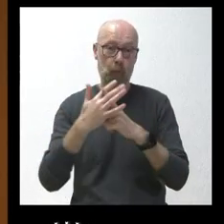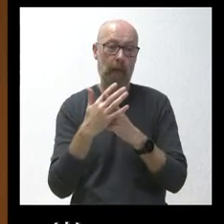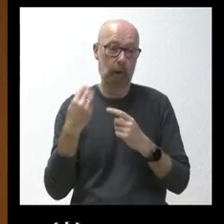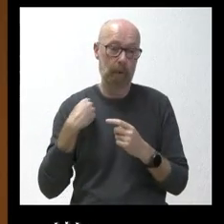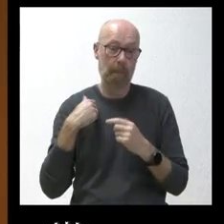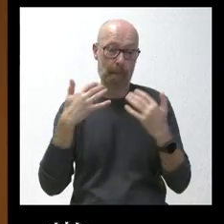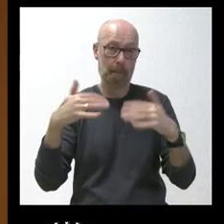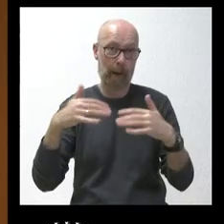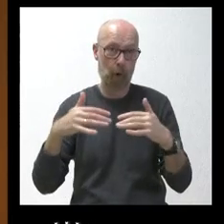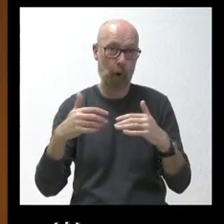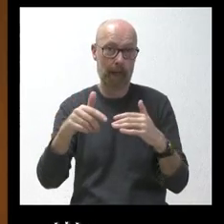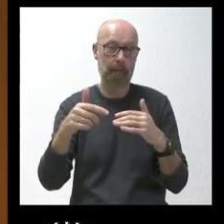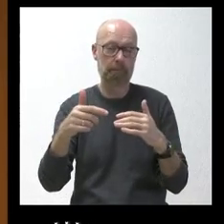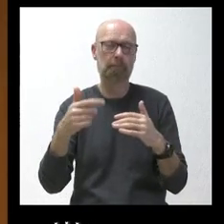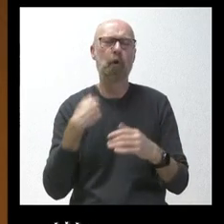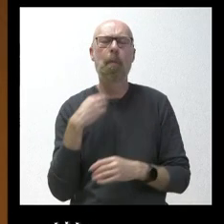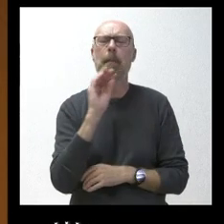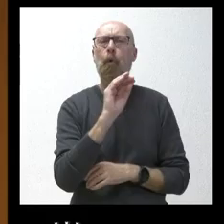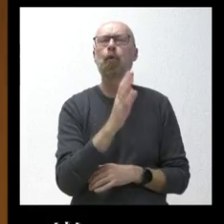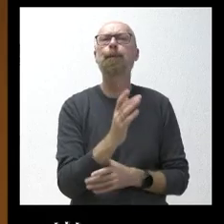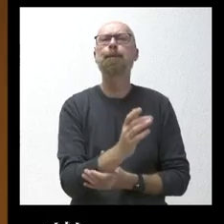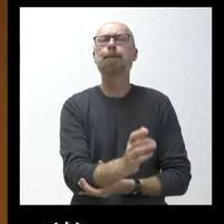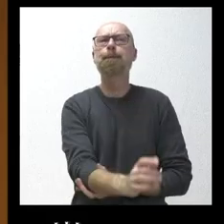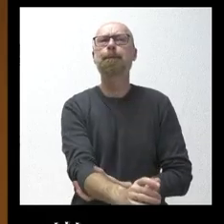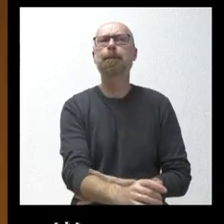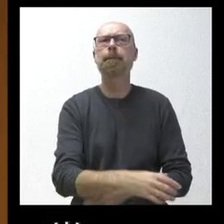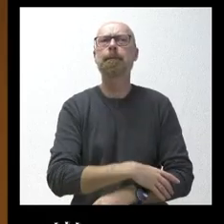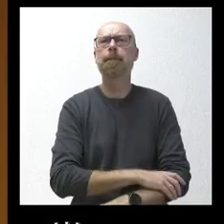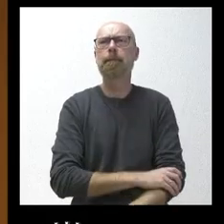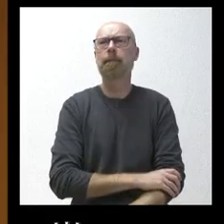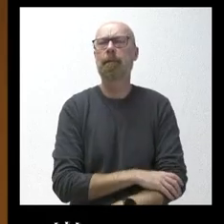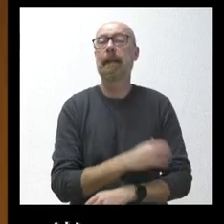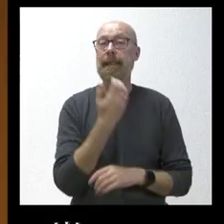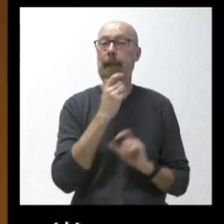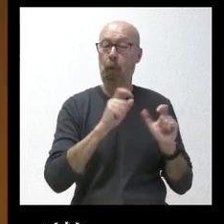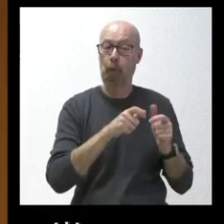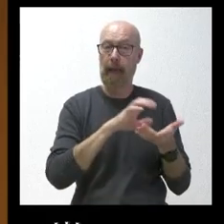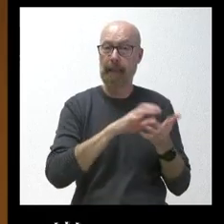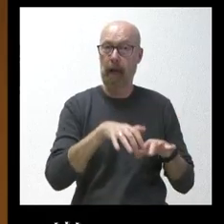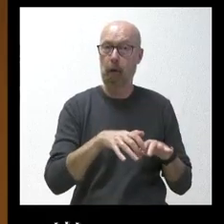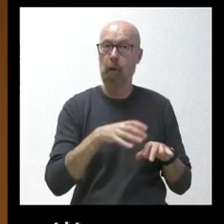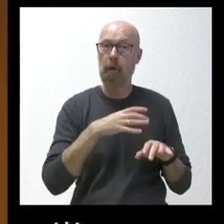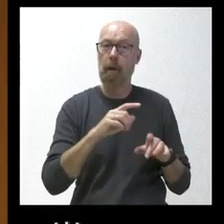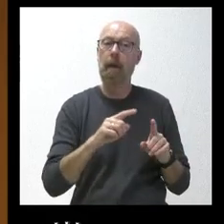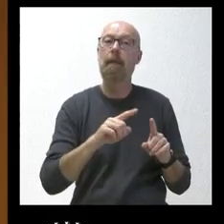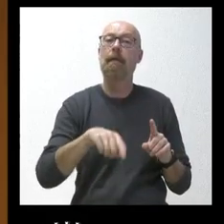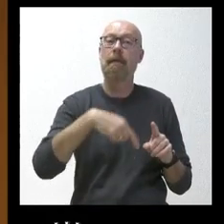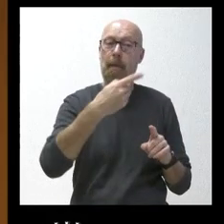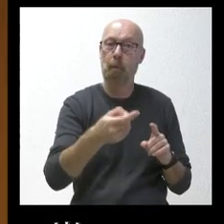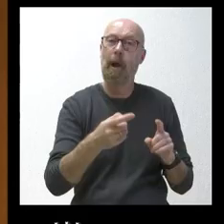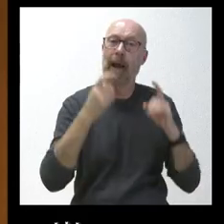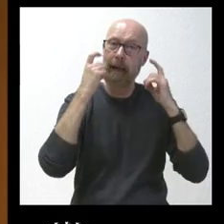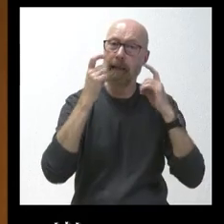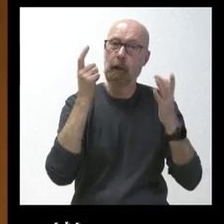el miércoles, la pregunta es si la Junta va a hacer otro intento después y va abrir, digamos,